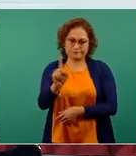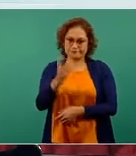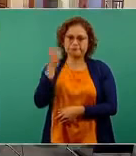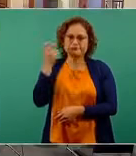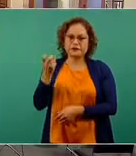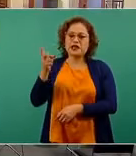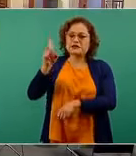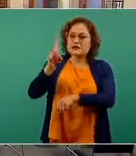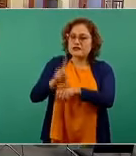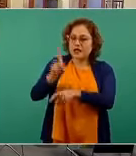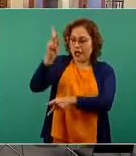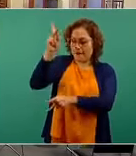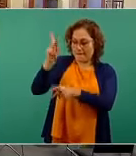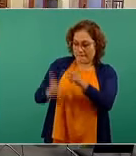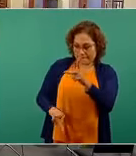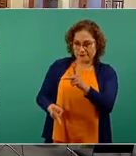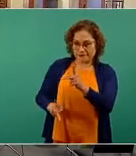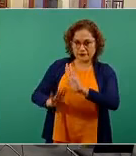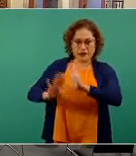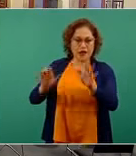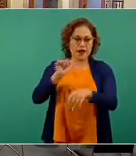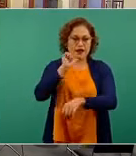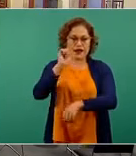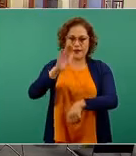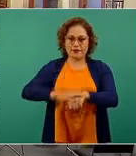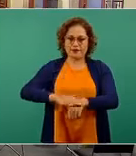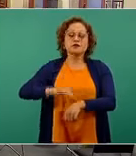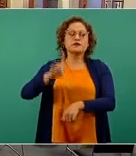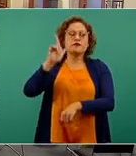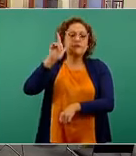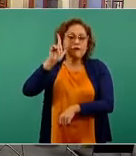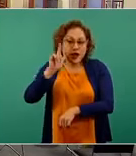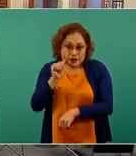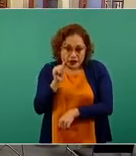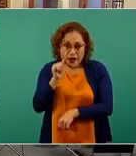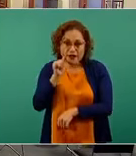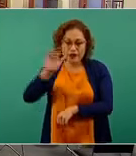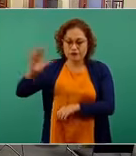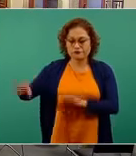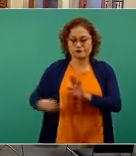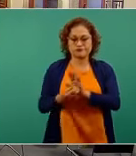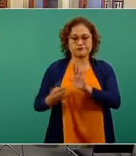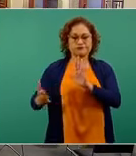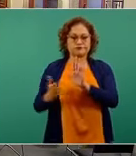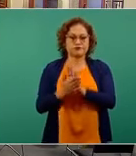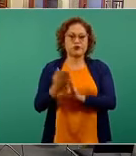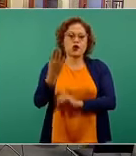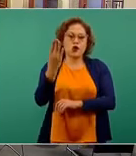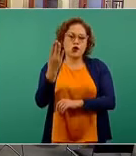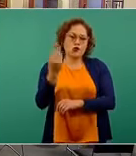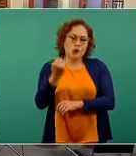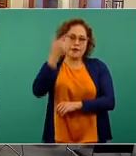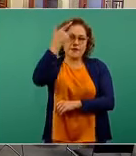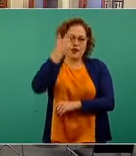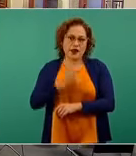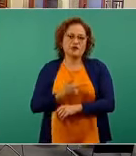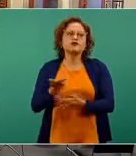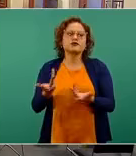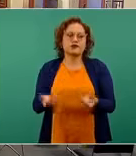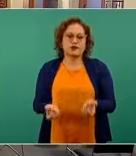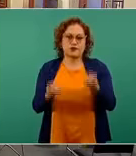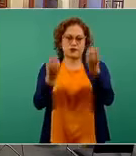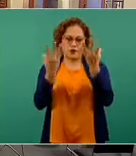simplemente el corte de información, aún incompleto, hasta las 16 horas. 18 entidades federativas no lograron